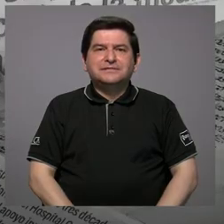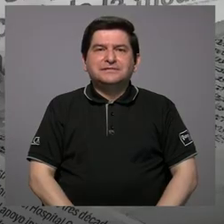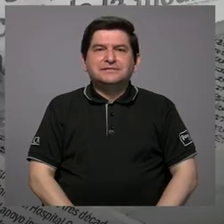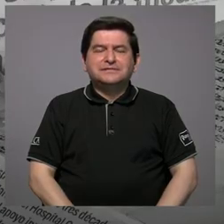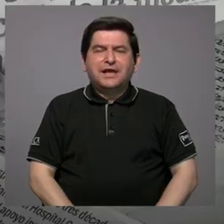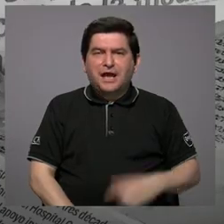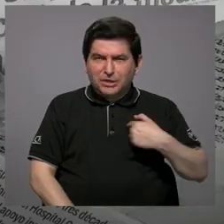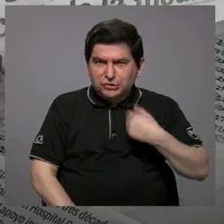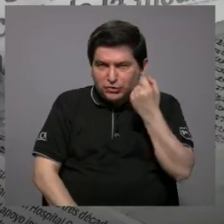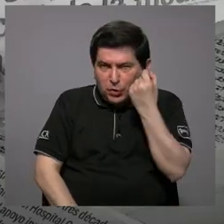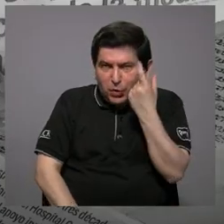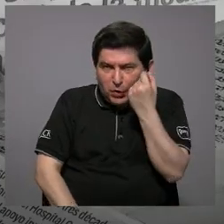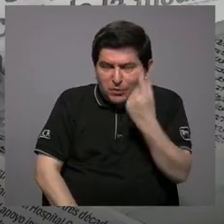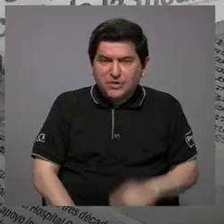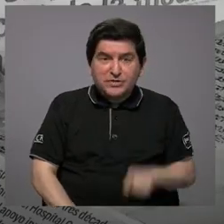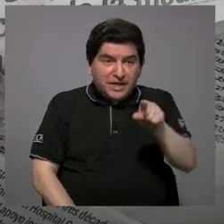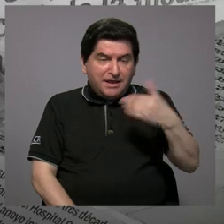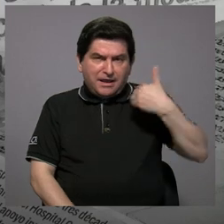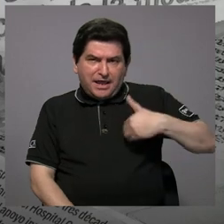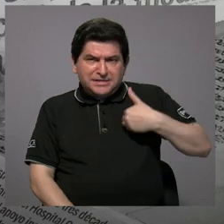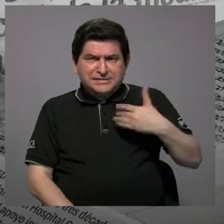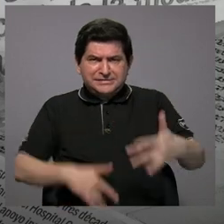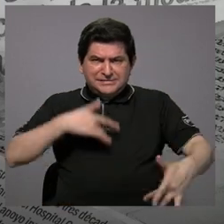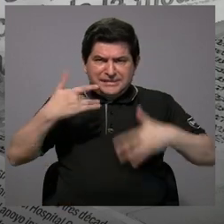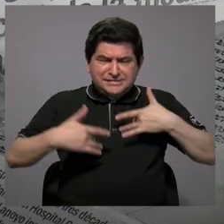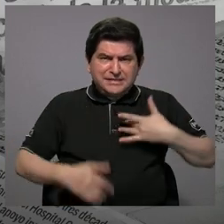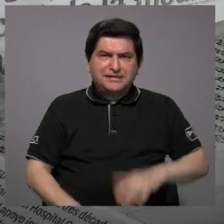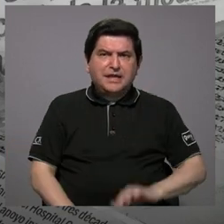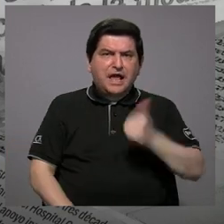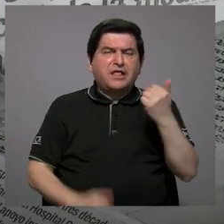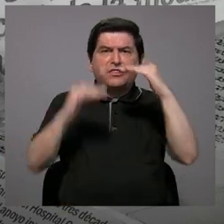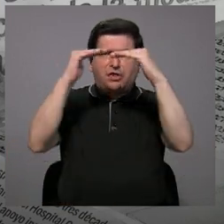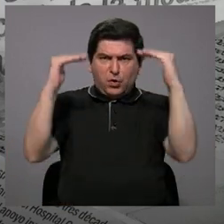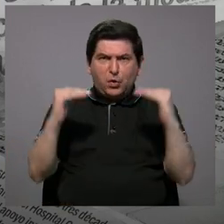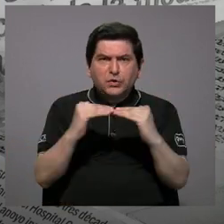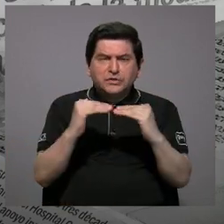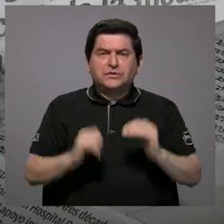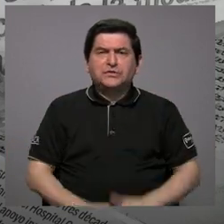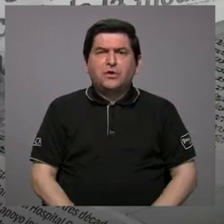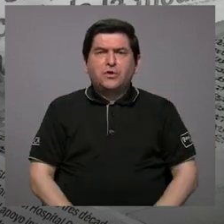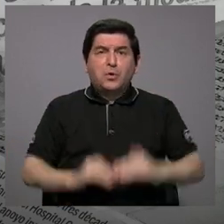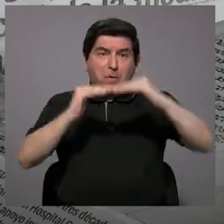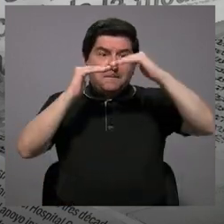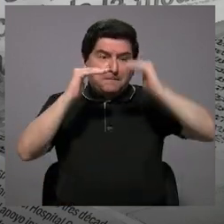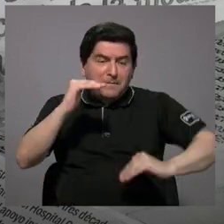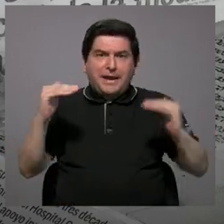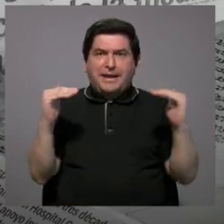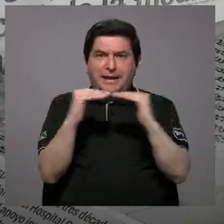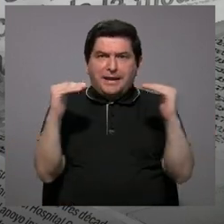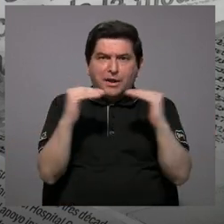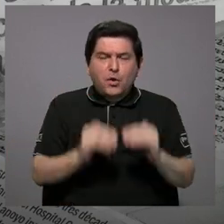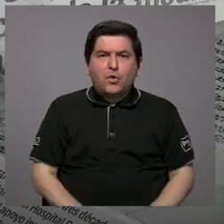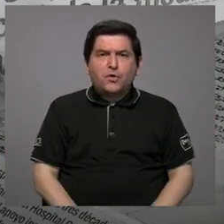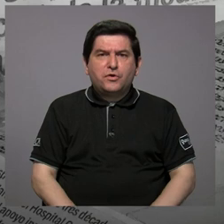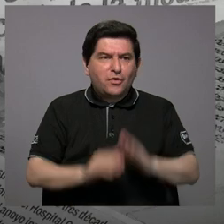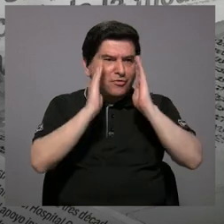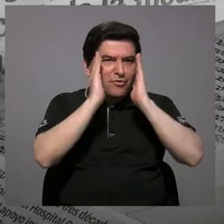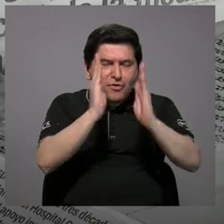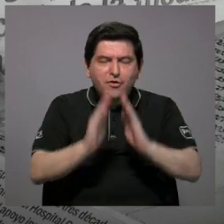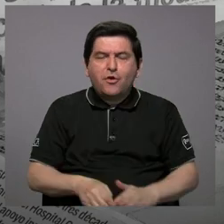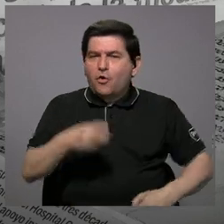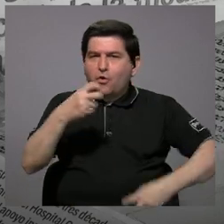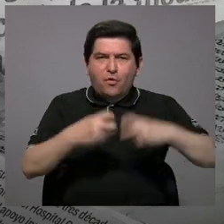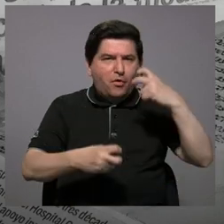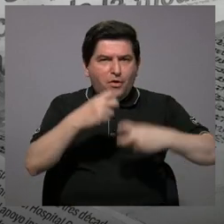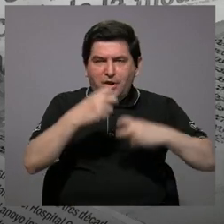según entiendo, el señor se sentía más bien de otra categoría, de una categoría inferior porque no estaban tratando el